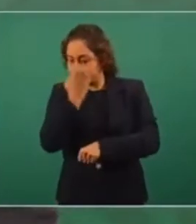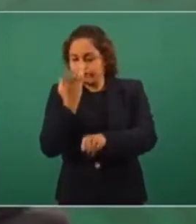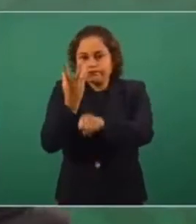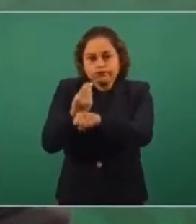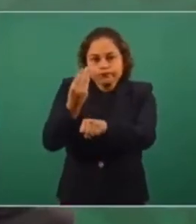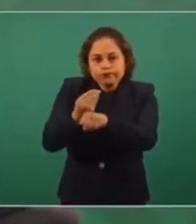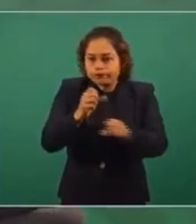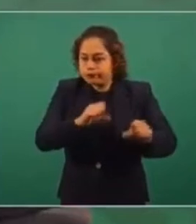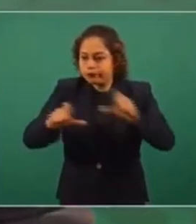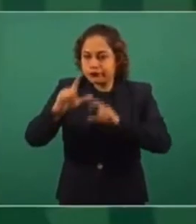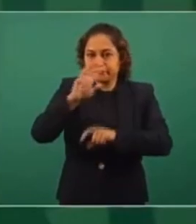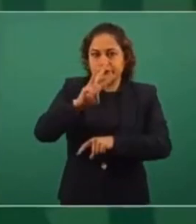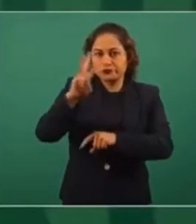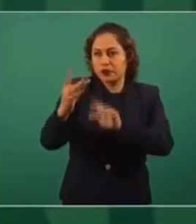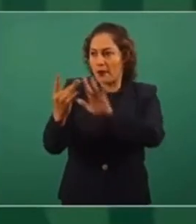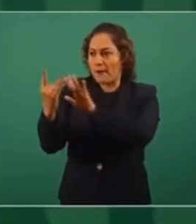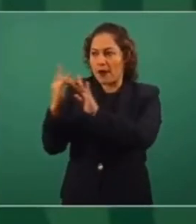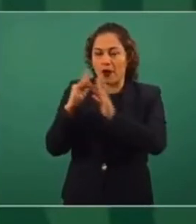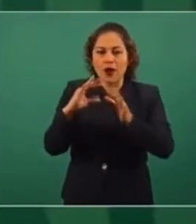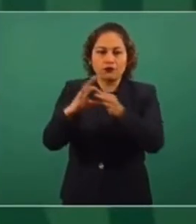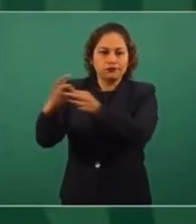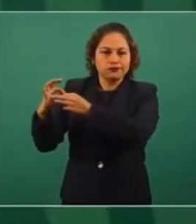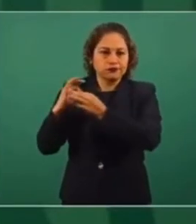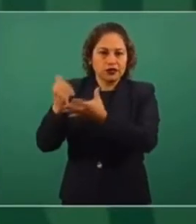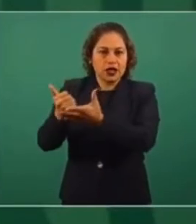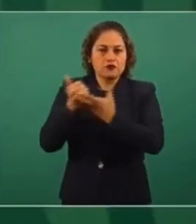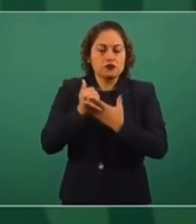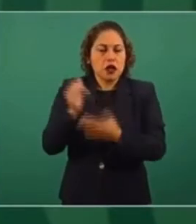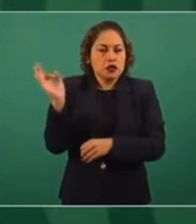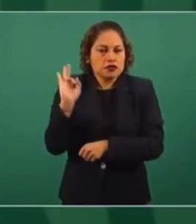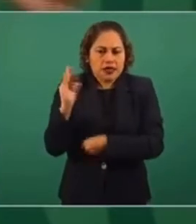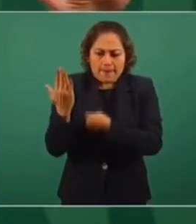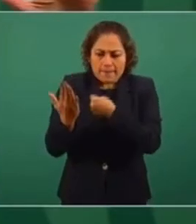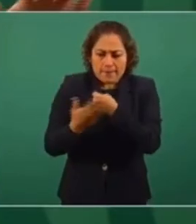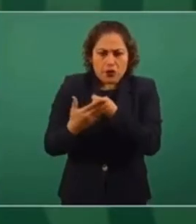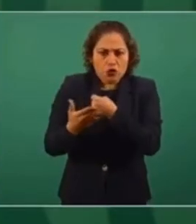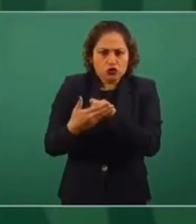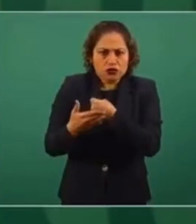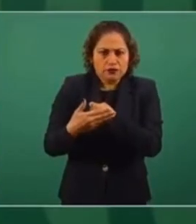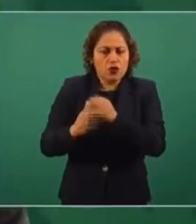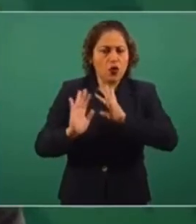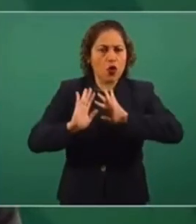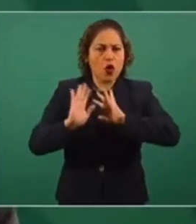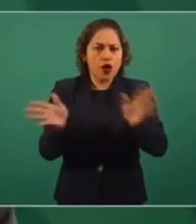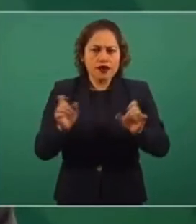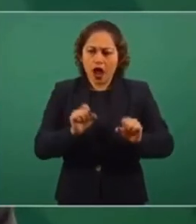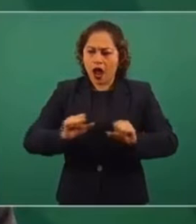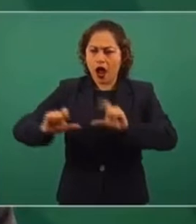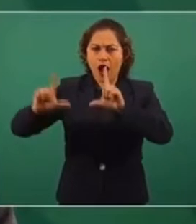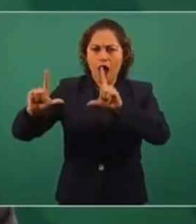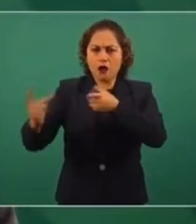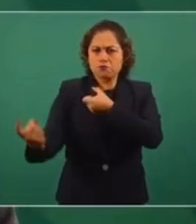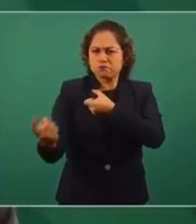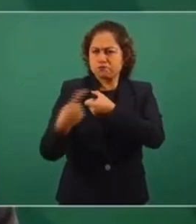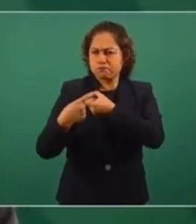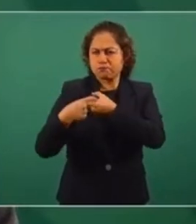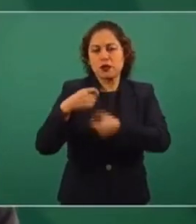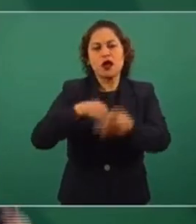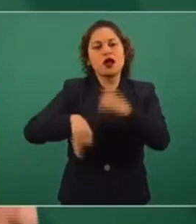breves tiempos, quizá en un par de días, ya se tendrá completamente sostenida la capacidad de